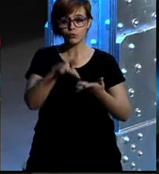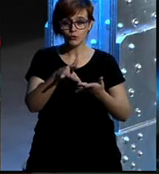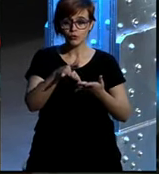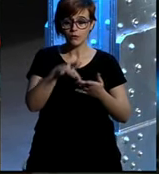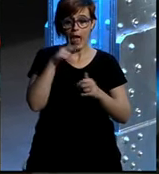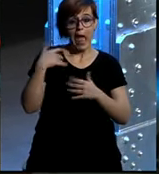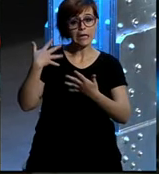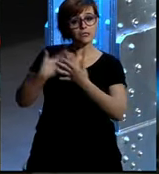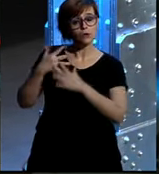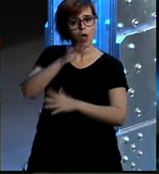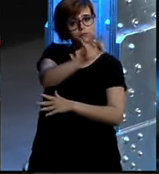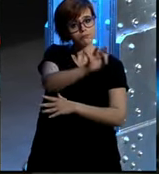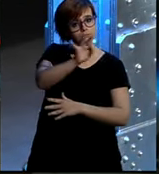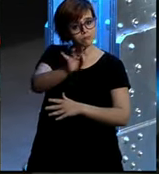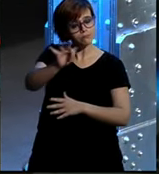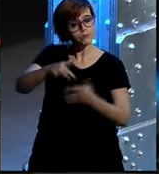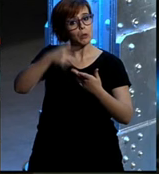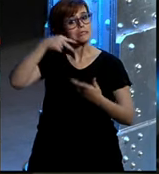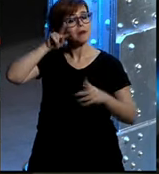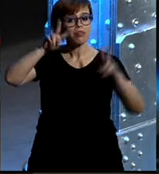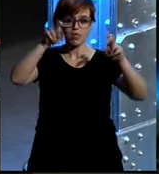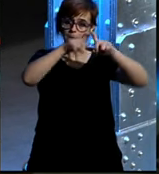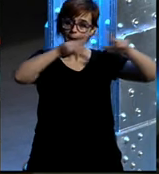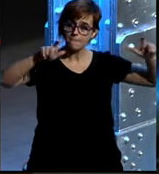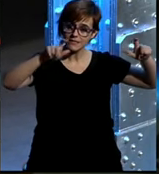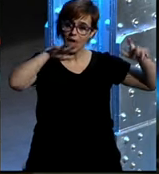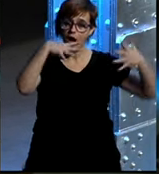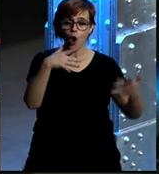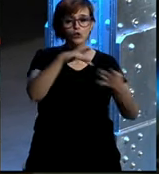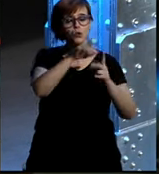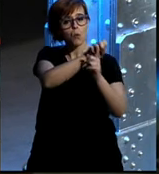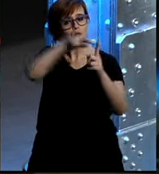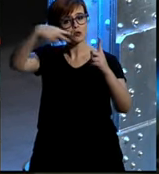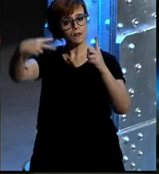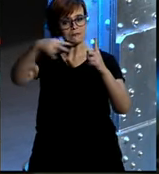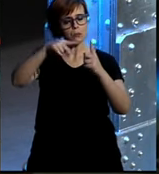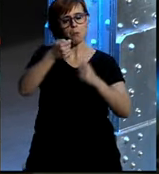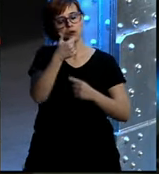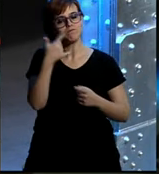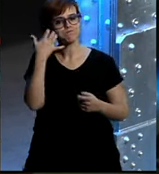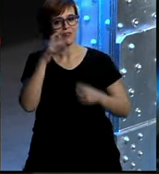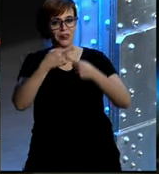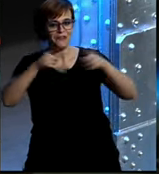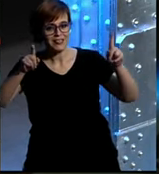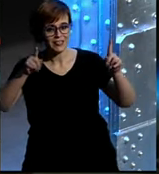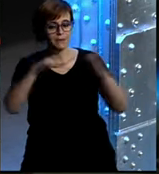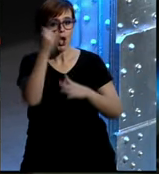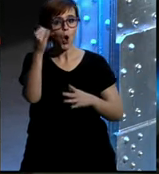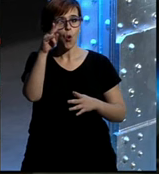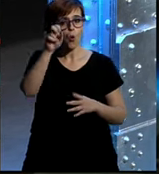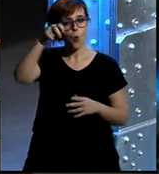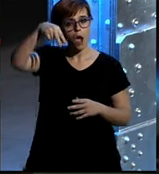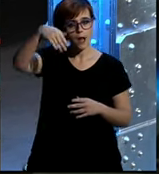trayectoria que hemos venido siguiendo después de tres experiencias de empresa vamos a pasar a un punto de vista un poco diferente con Juan Manuel